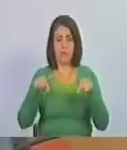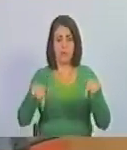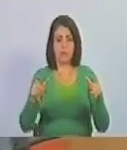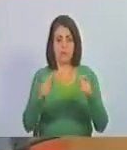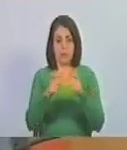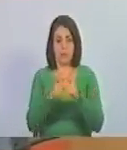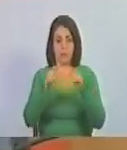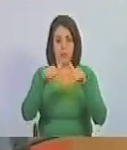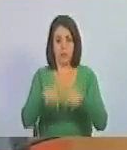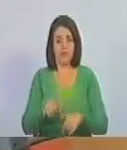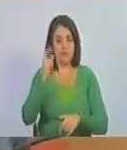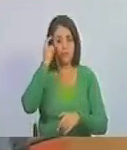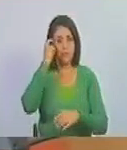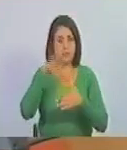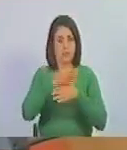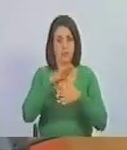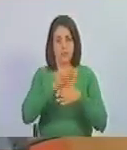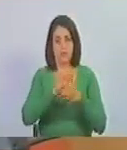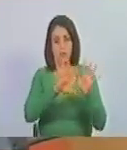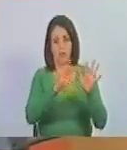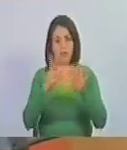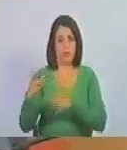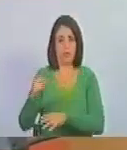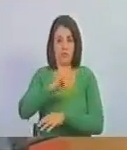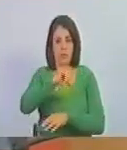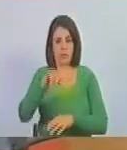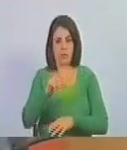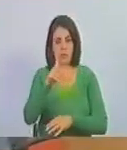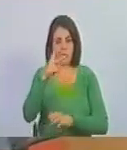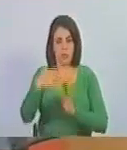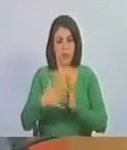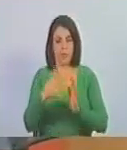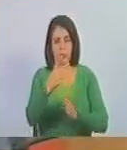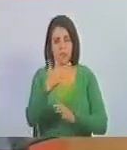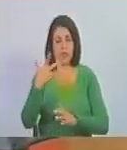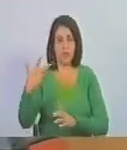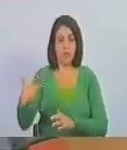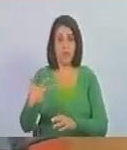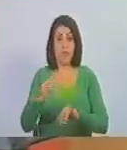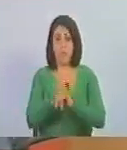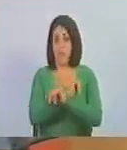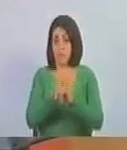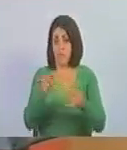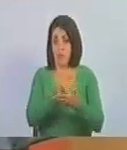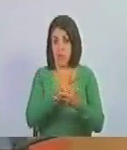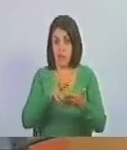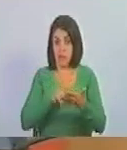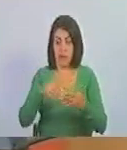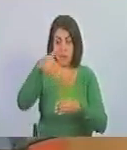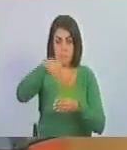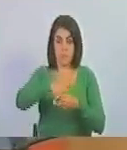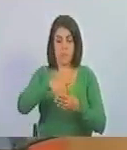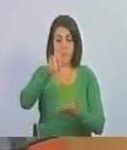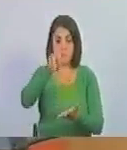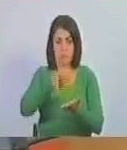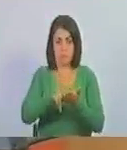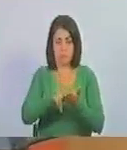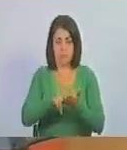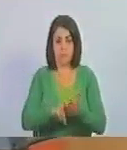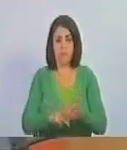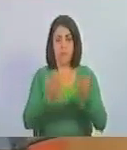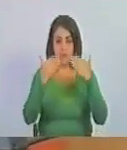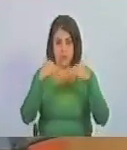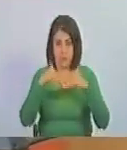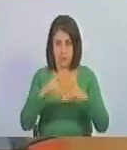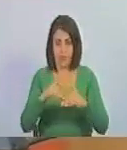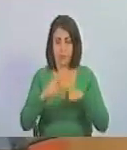de la sesión ordinaria del día martes 18 de julio de 2023. Una vez leída y sometida a votación, resultó aprobada.